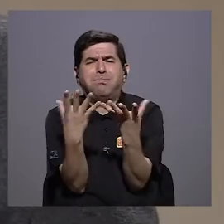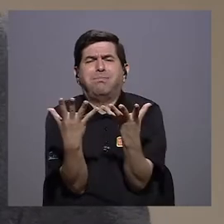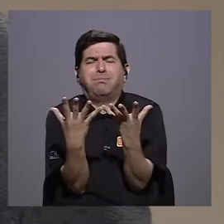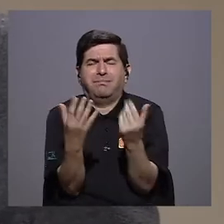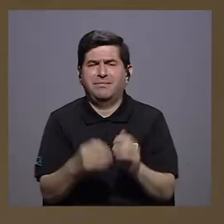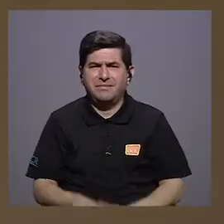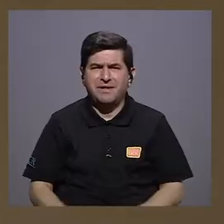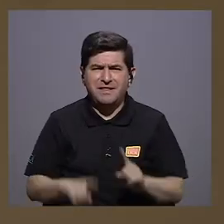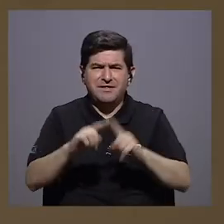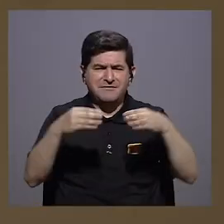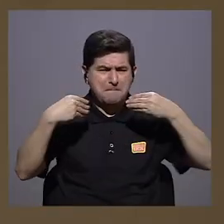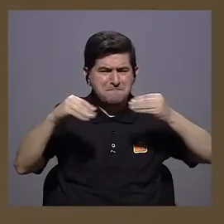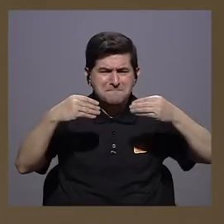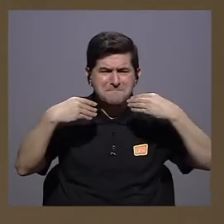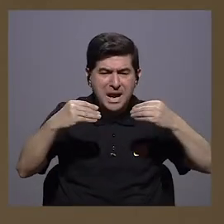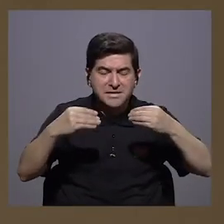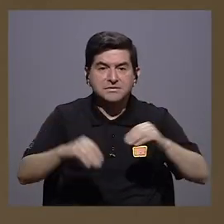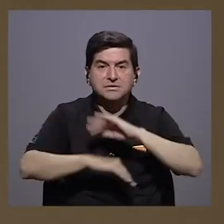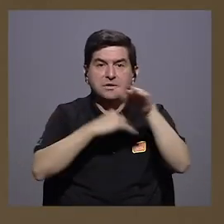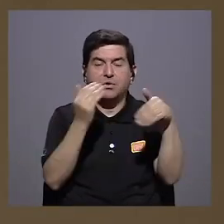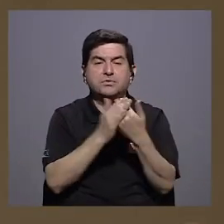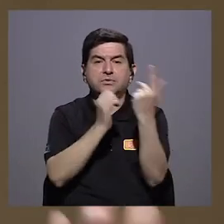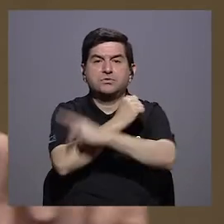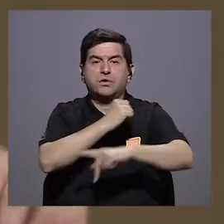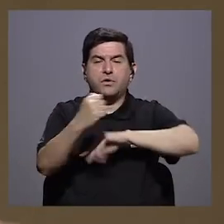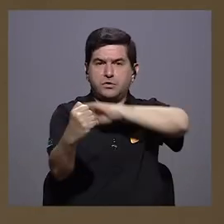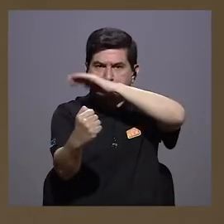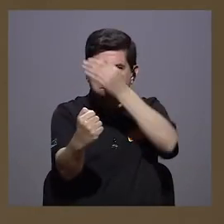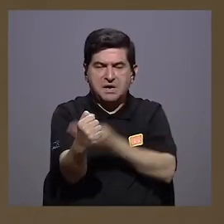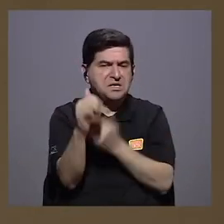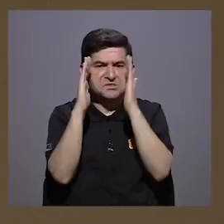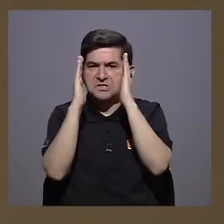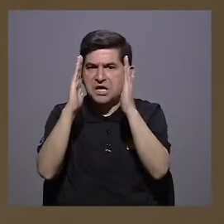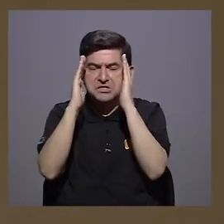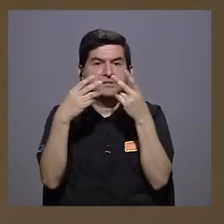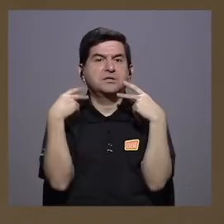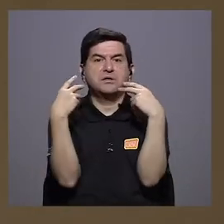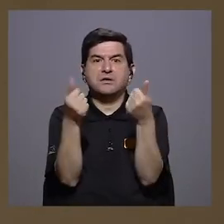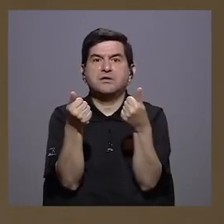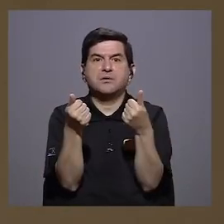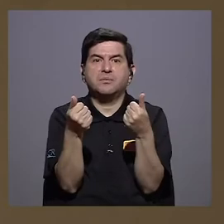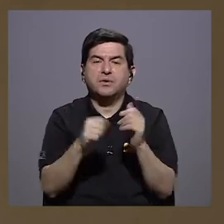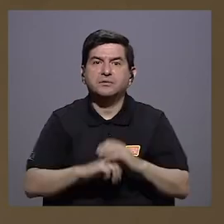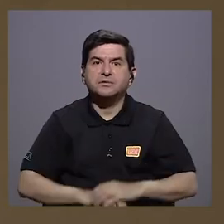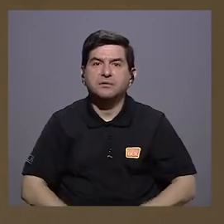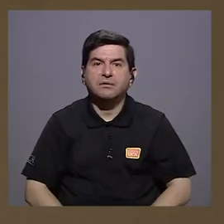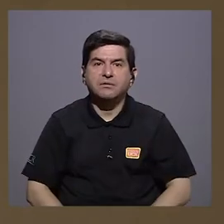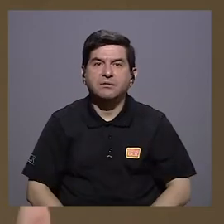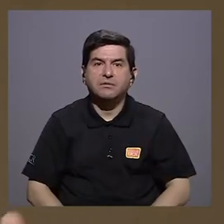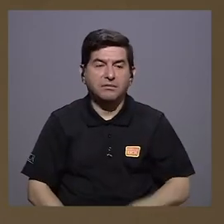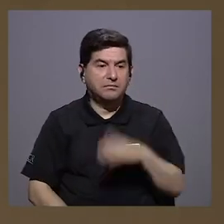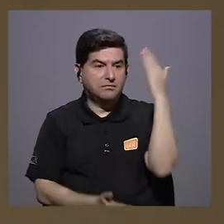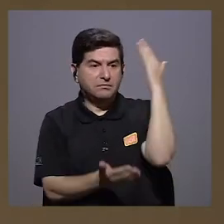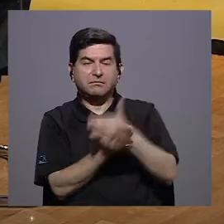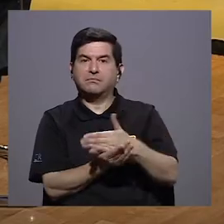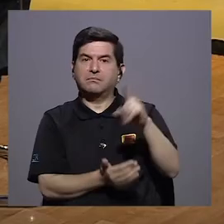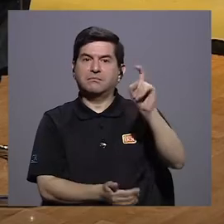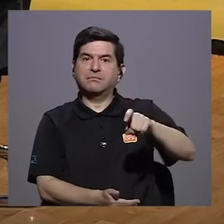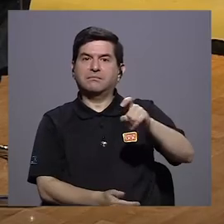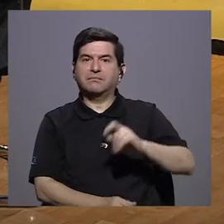también, de plásticos. Porque todas las potencias del mundo no le ponían atención y de un plato a otro, doctor, tuvieron que parar.